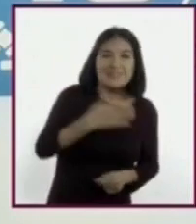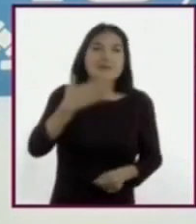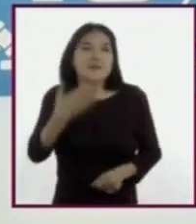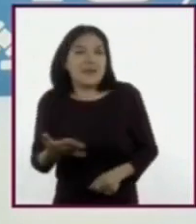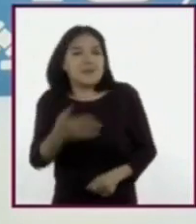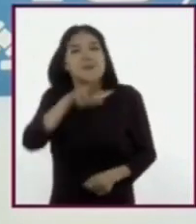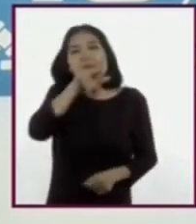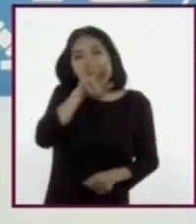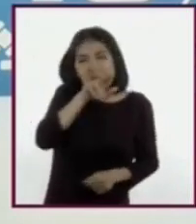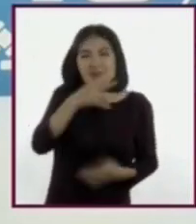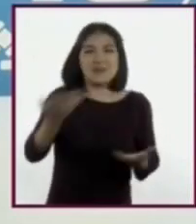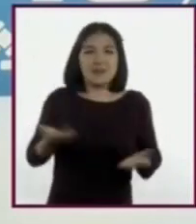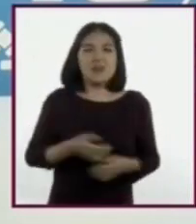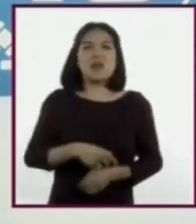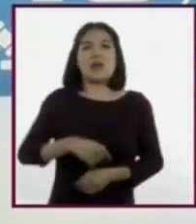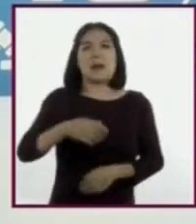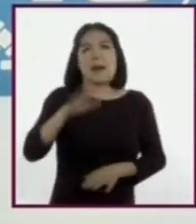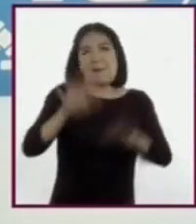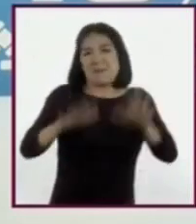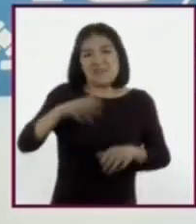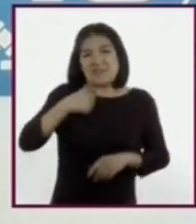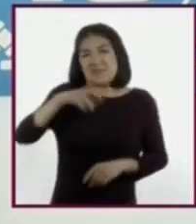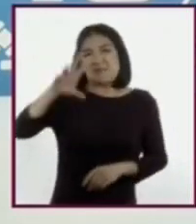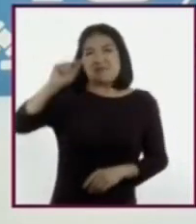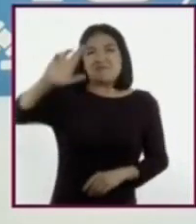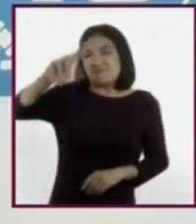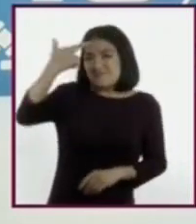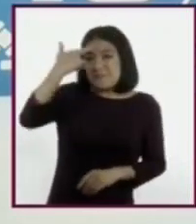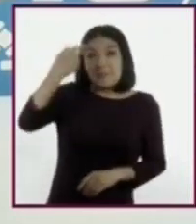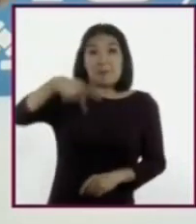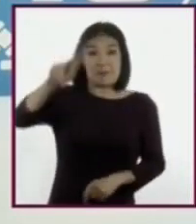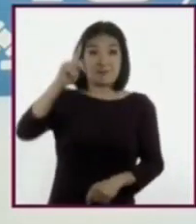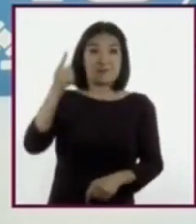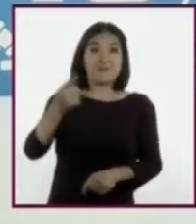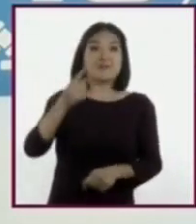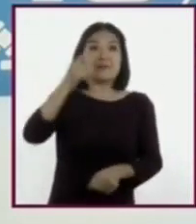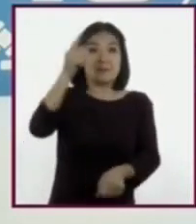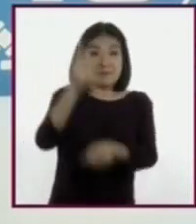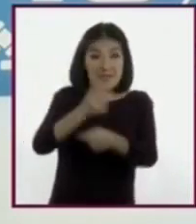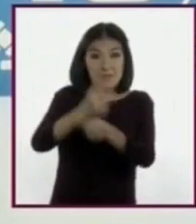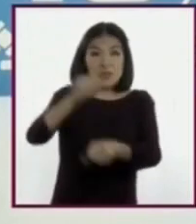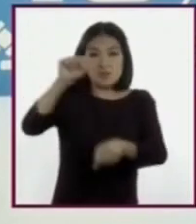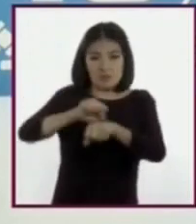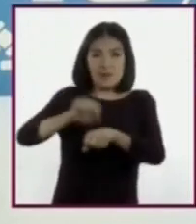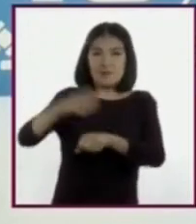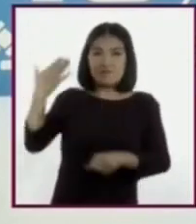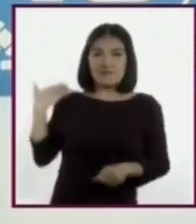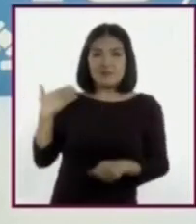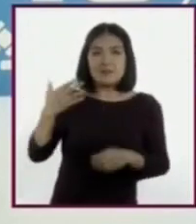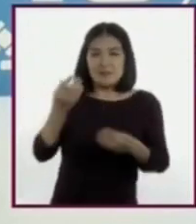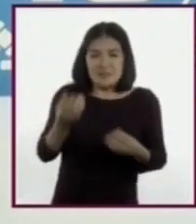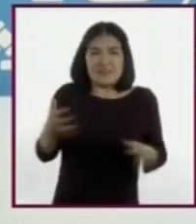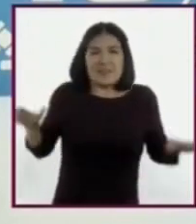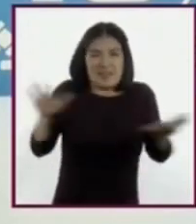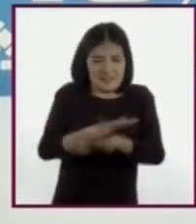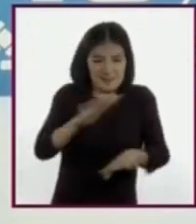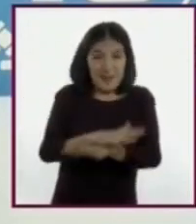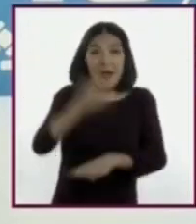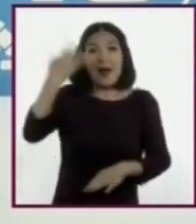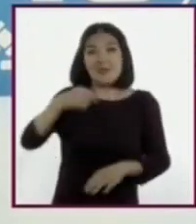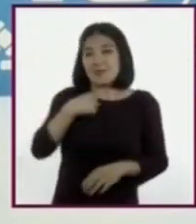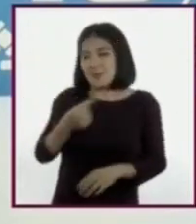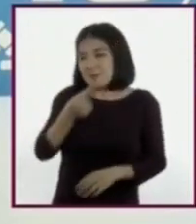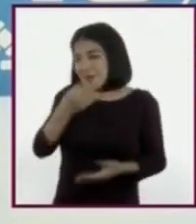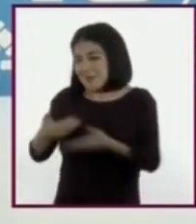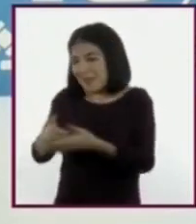Tal vez no lo recordemos claramente, pero ya para primero de secundaria hemos pasado por muchos cambios. Dejar de ser bebés,